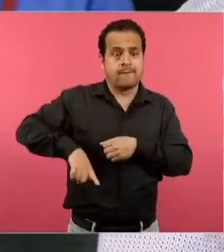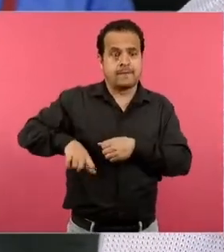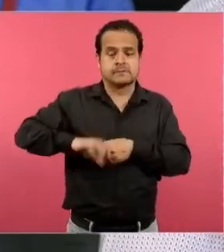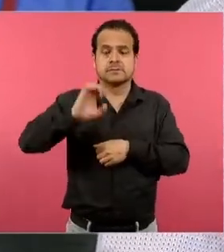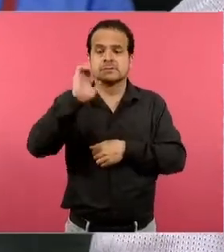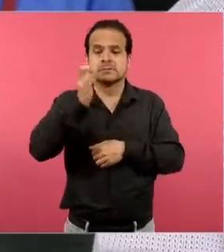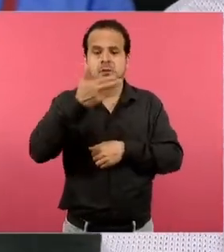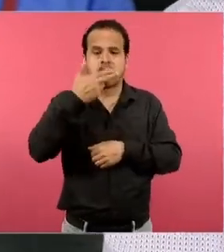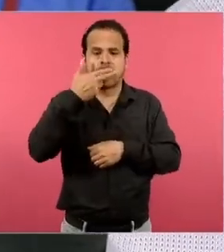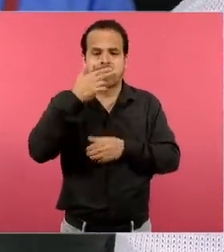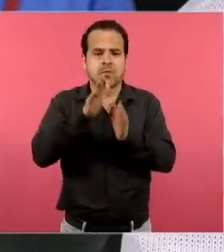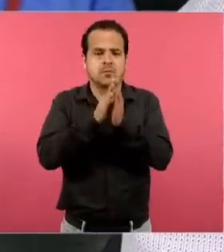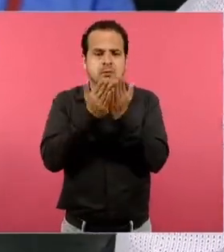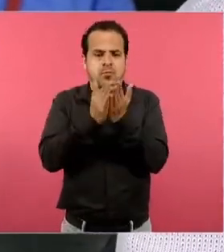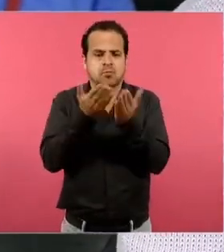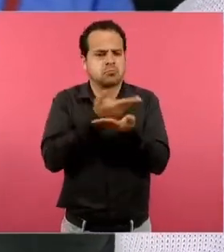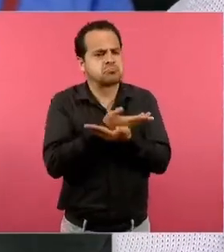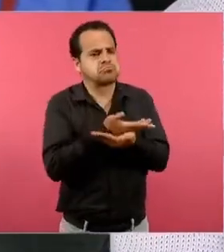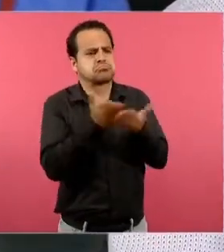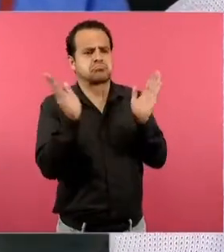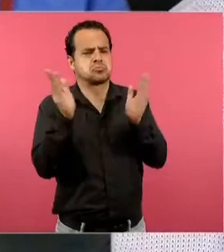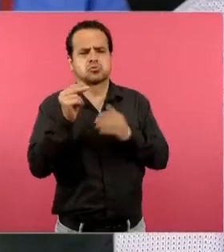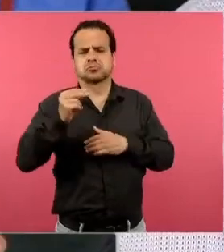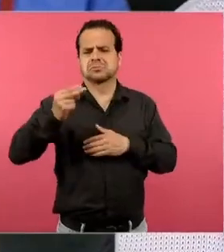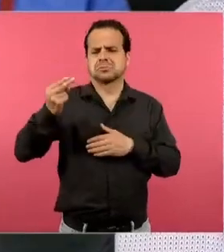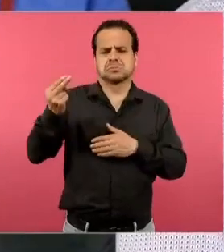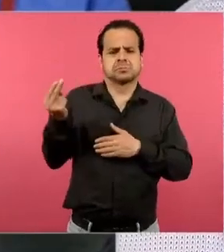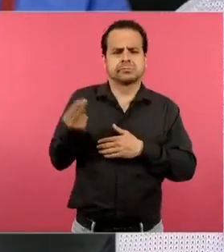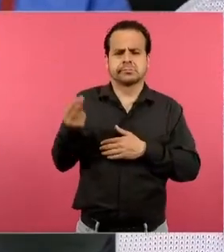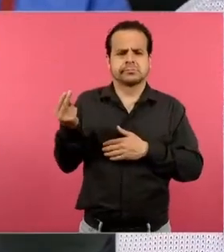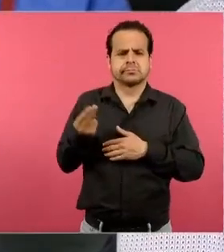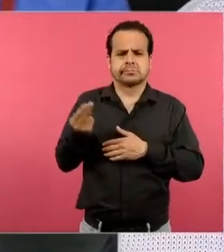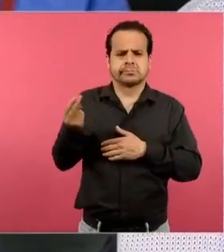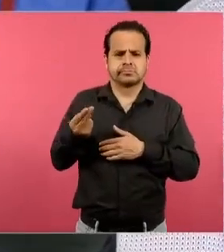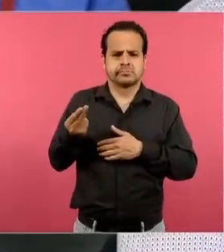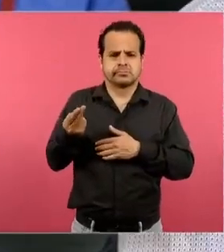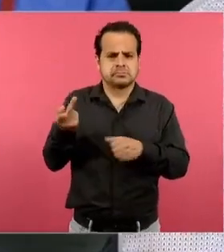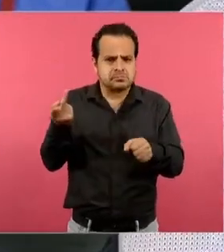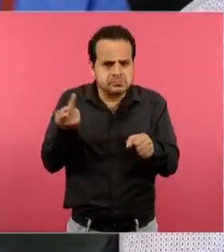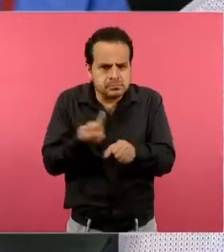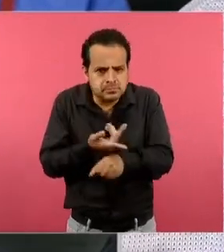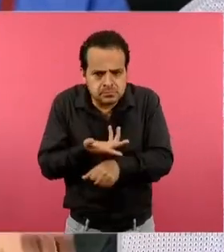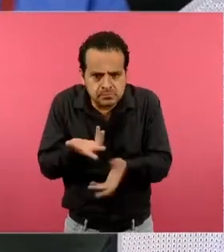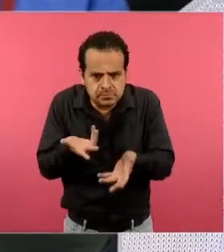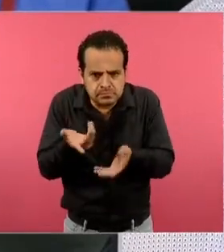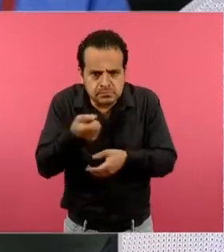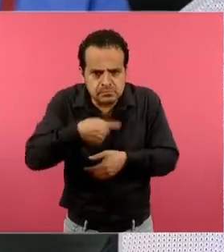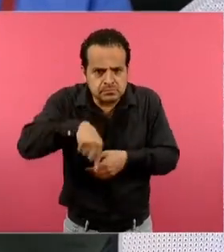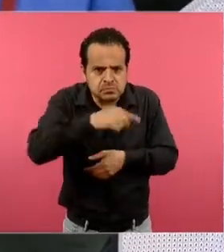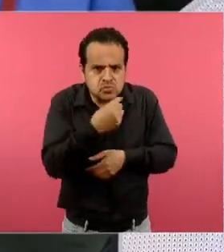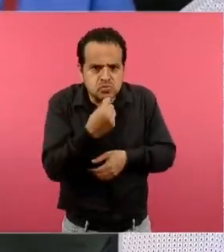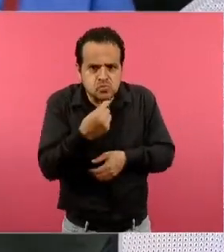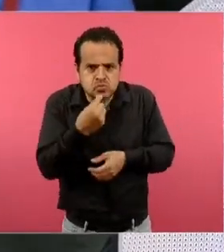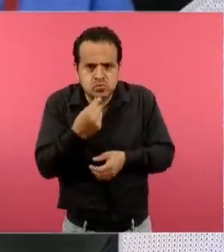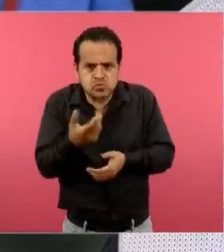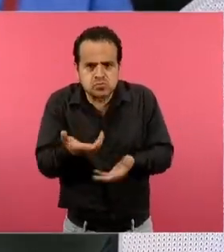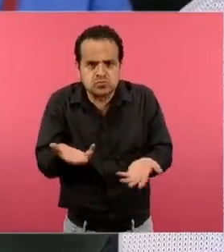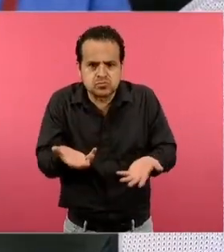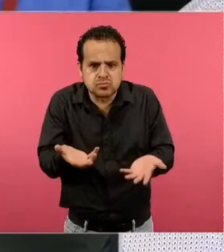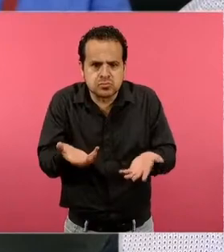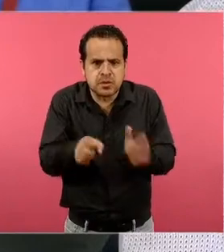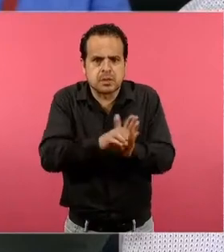materiales. La pregunta obviamente sería qué va a pasar en este caso nuevamente con los niños, pero los materiales ya son digitales.